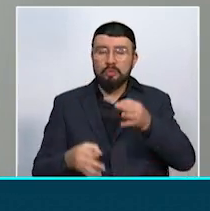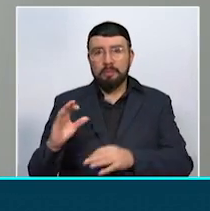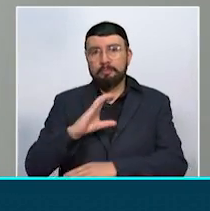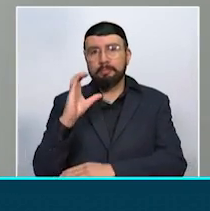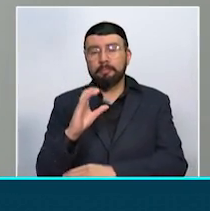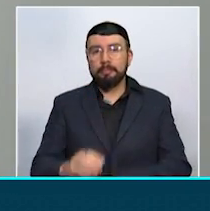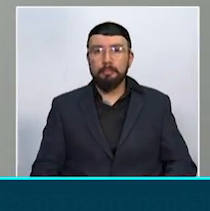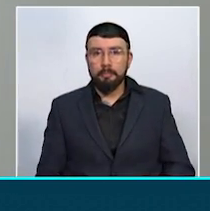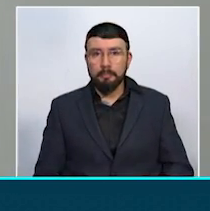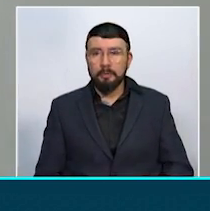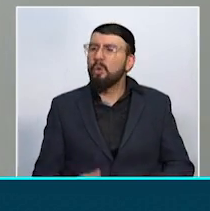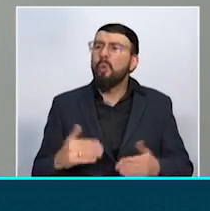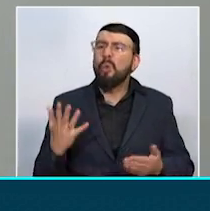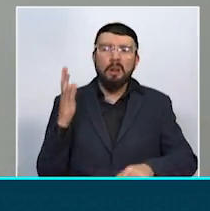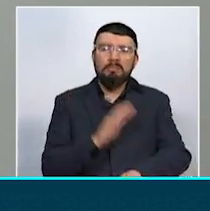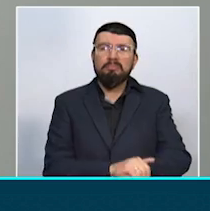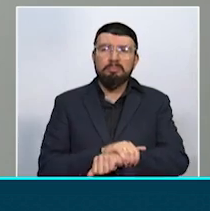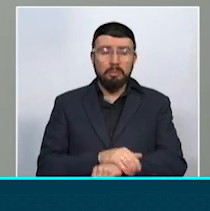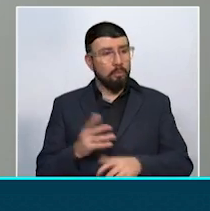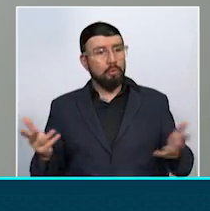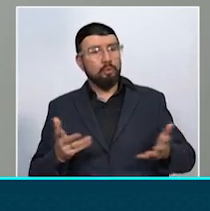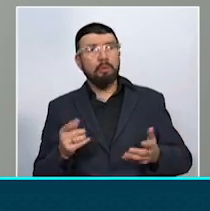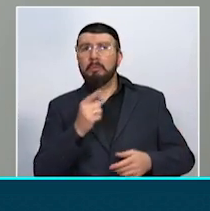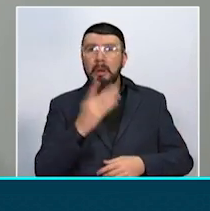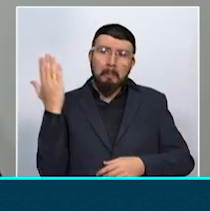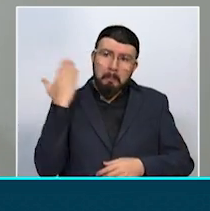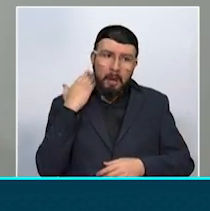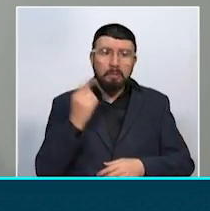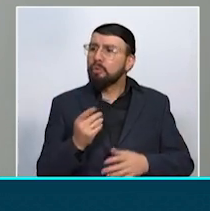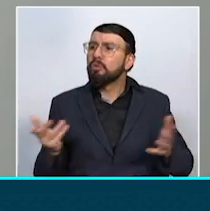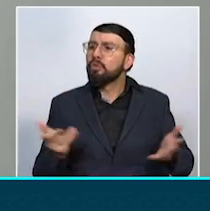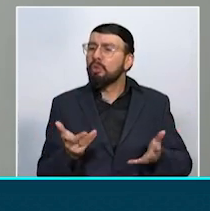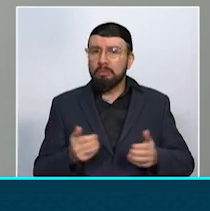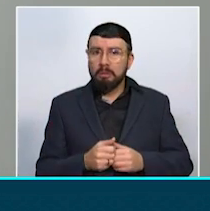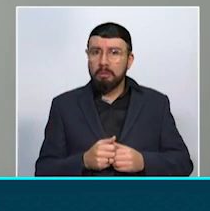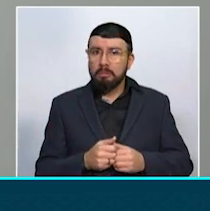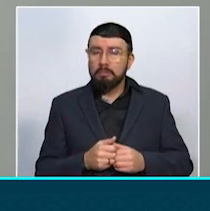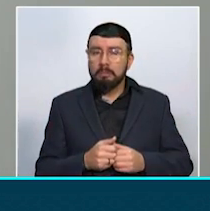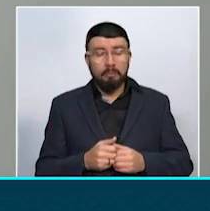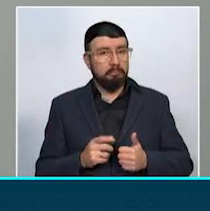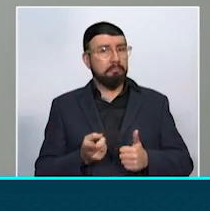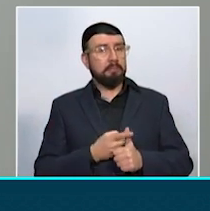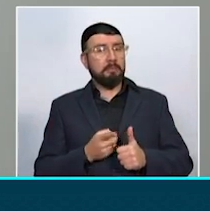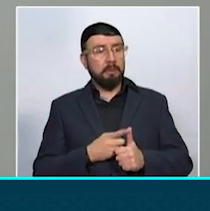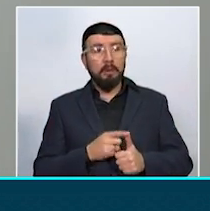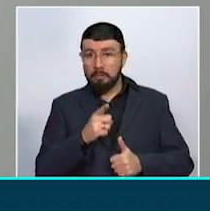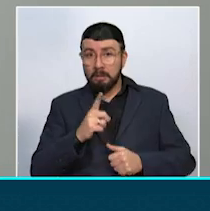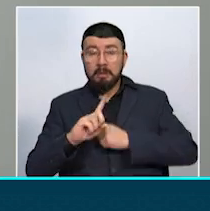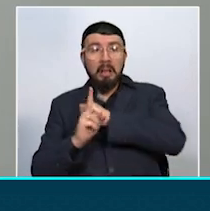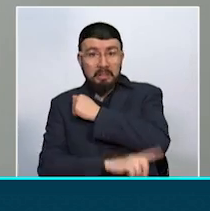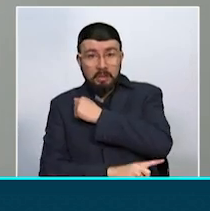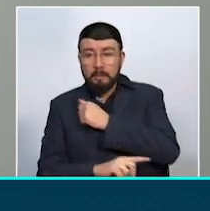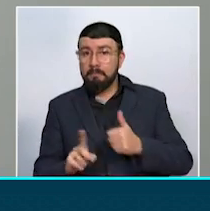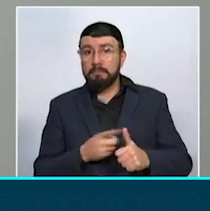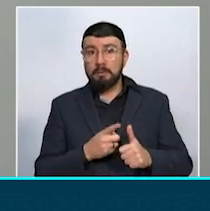¿Cuál condena? ¿A dónde está el delito Andrés Felipe? ¿A dónde? Primero, primero está condenado por